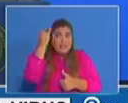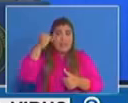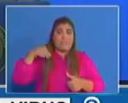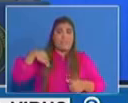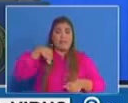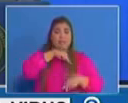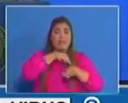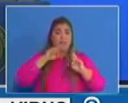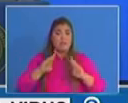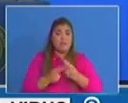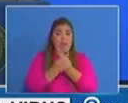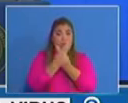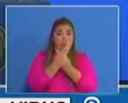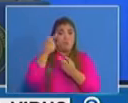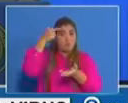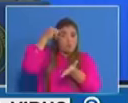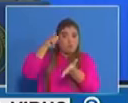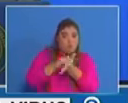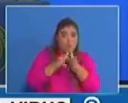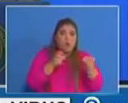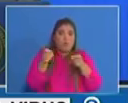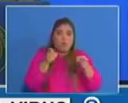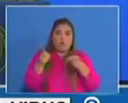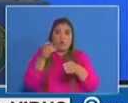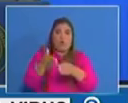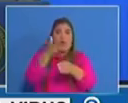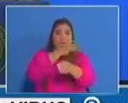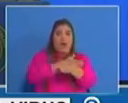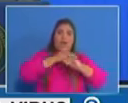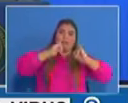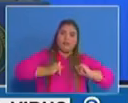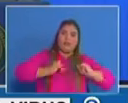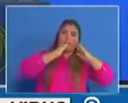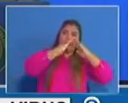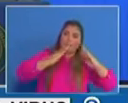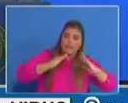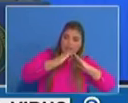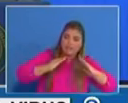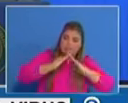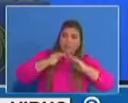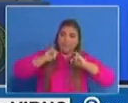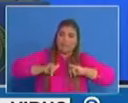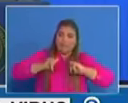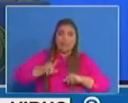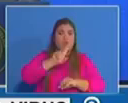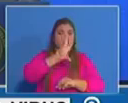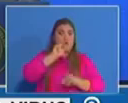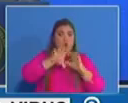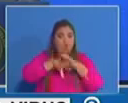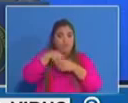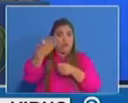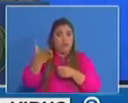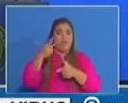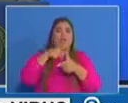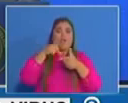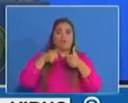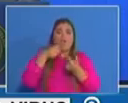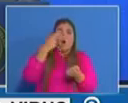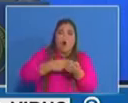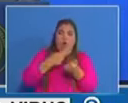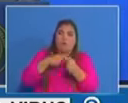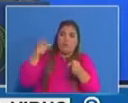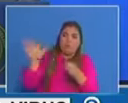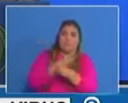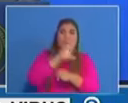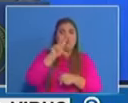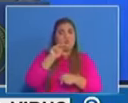con las medidas de mitigación pero más estrictamente con las medidas de cuarentena. Ahora bien, en la siguiente lámina lo que